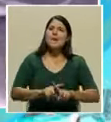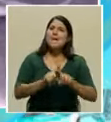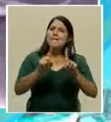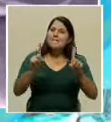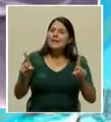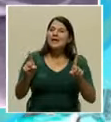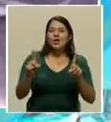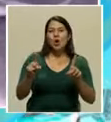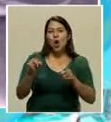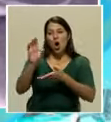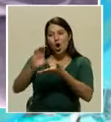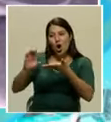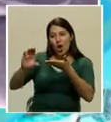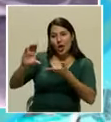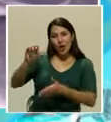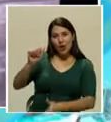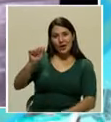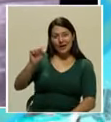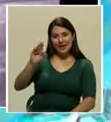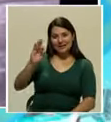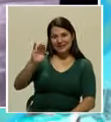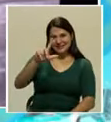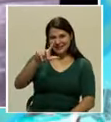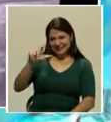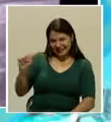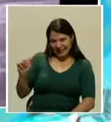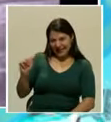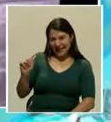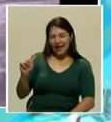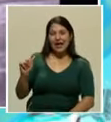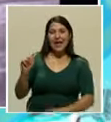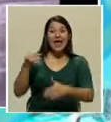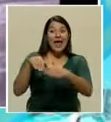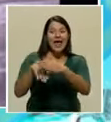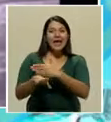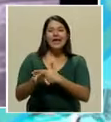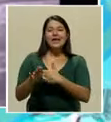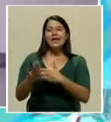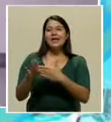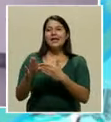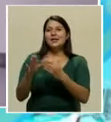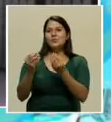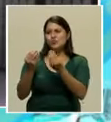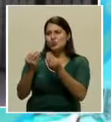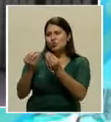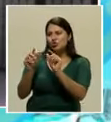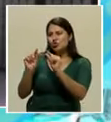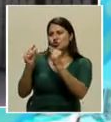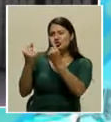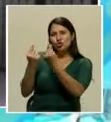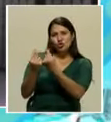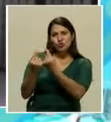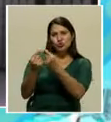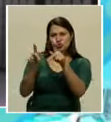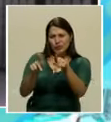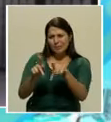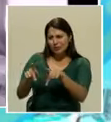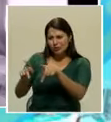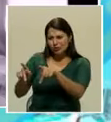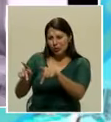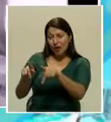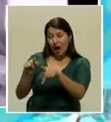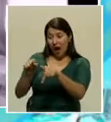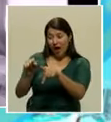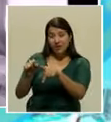Castella en varias generaciones de los más importantes y brillantes artistas de